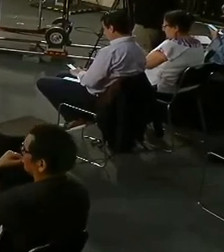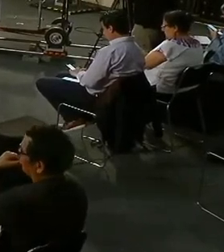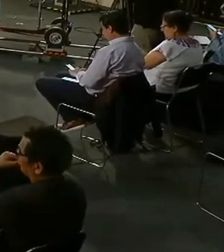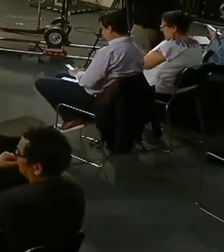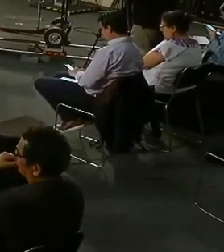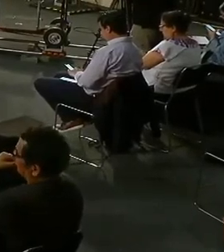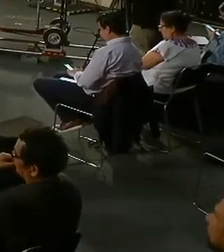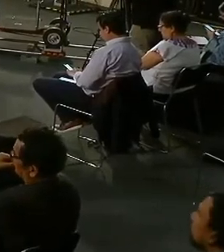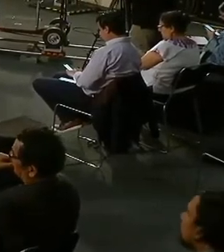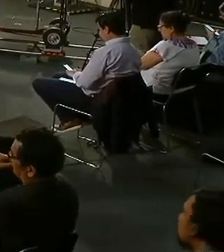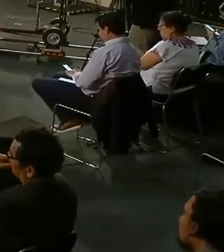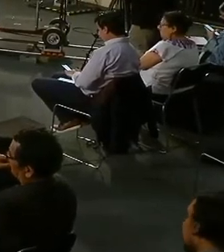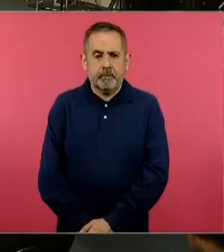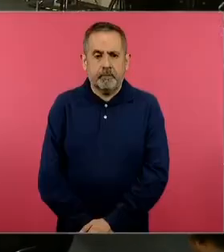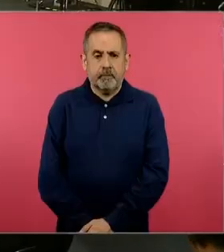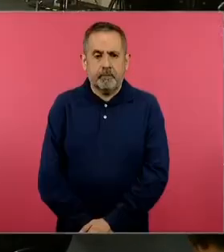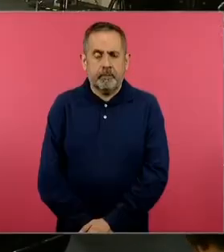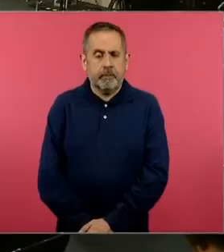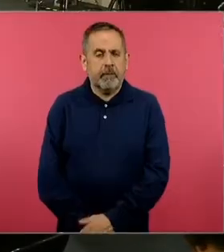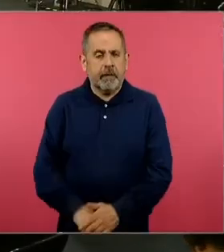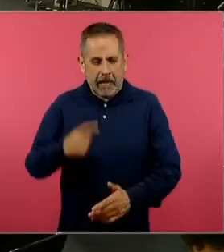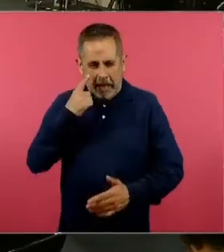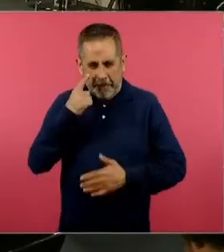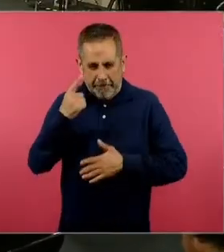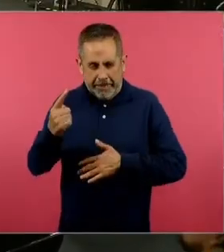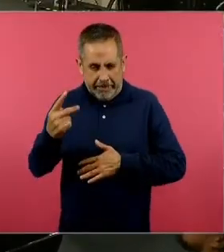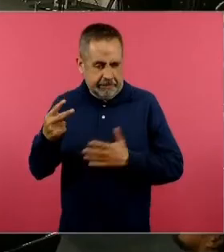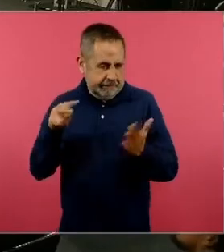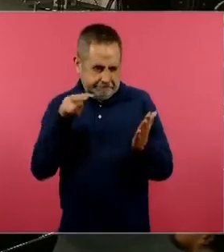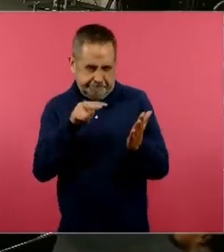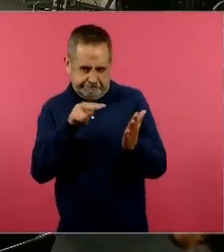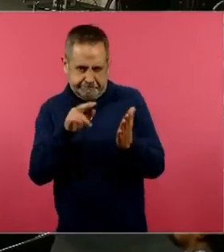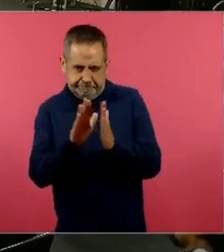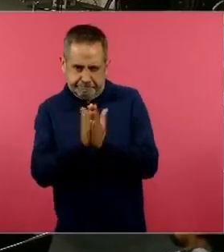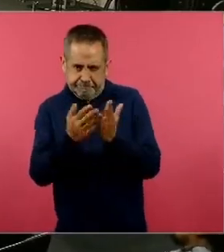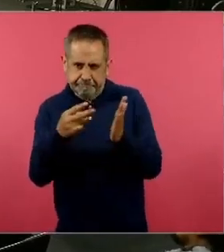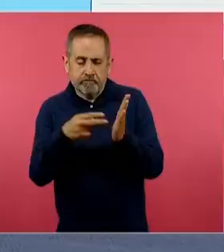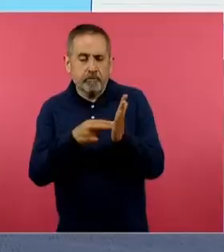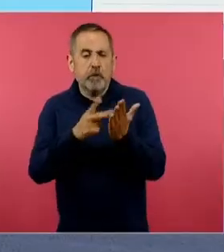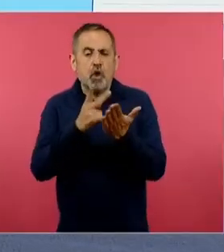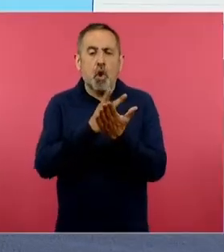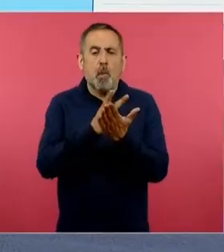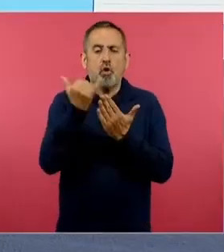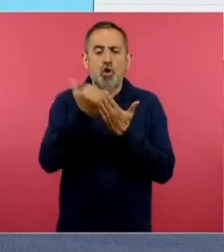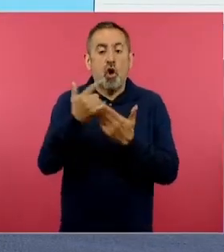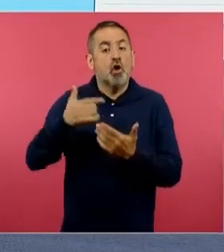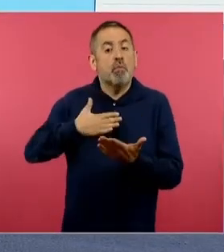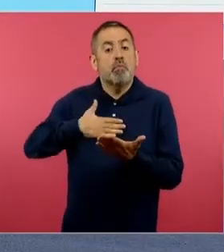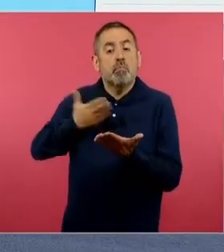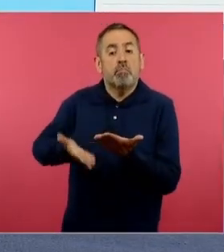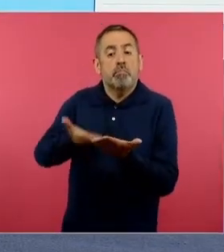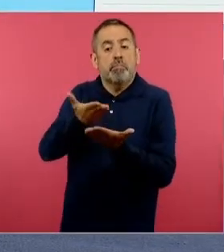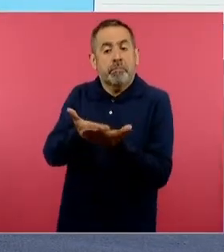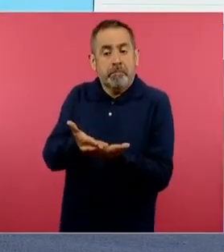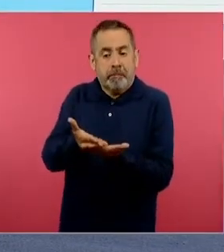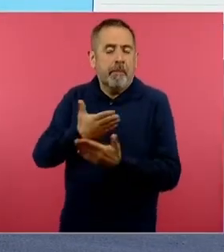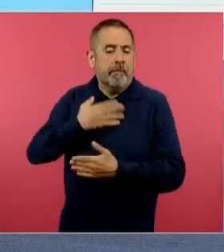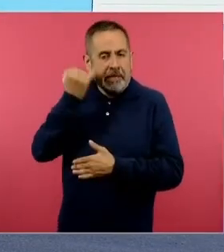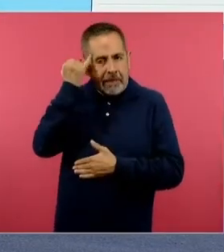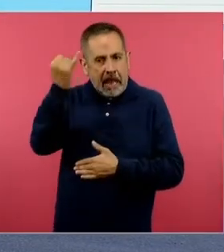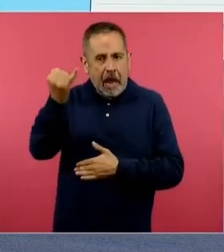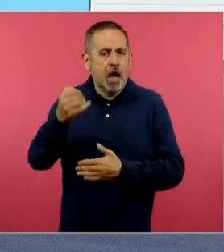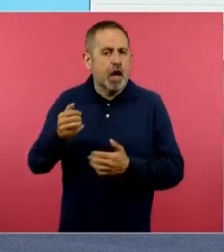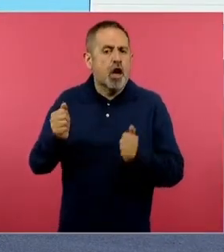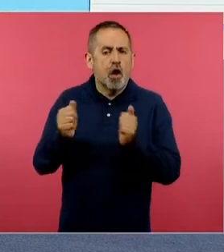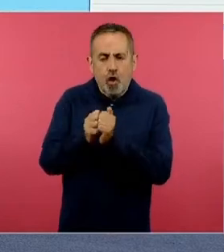Aquí les permito que me acompañen en esta parte, es el proyecto que yo propongo, que con ayuda